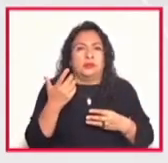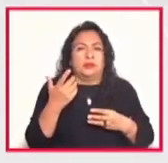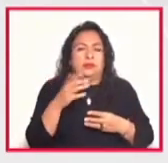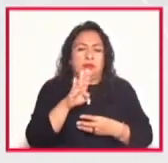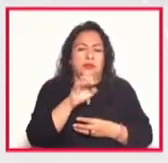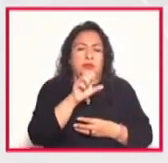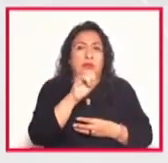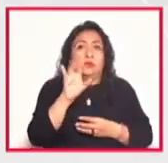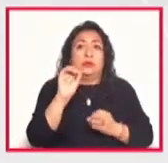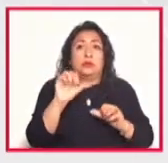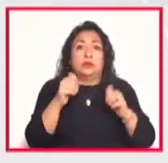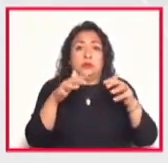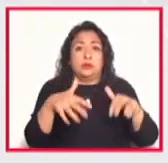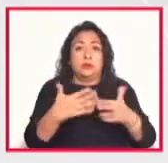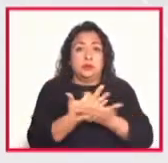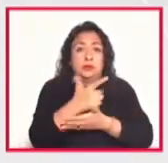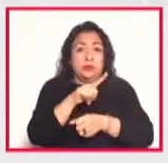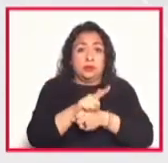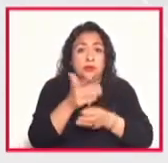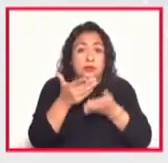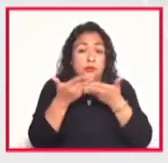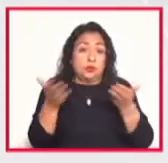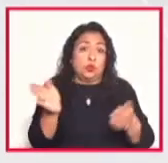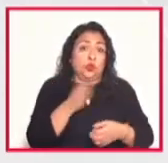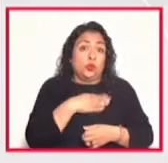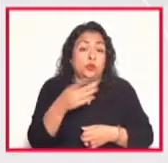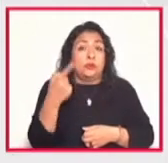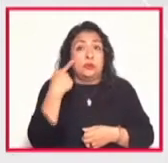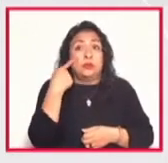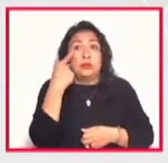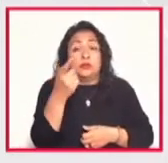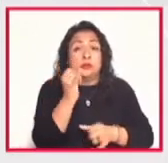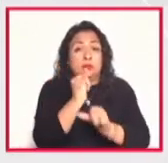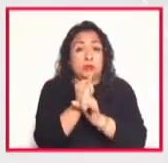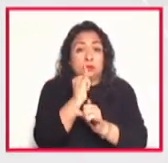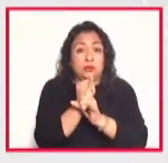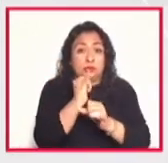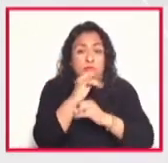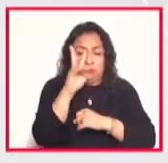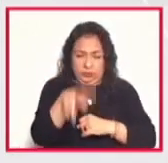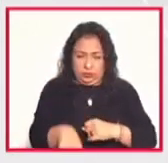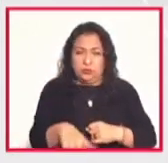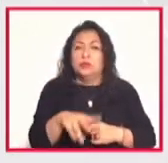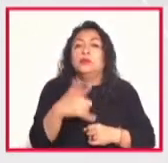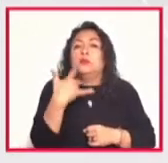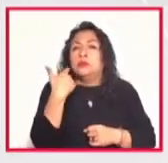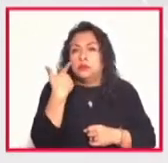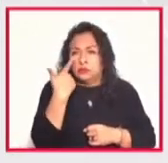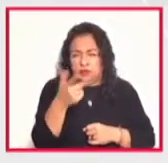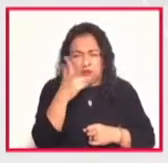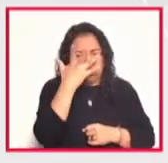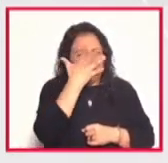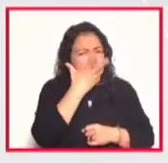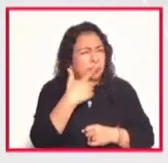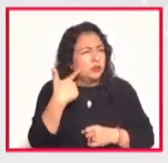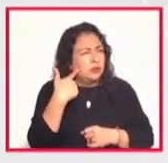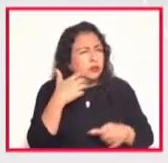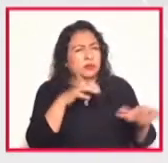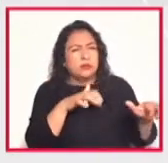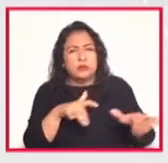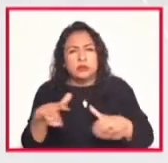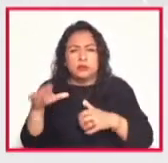Auditorio Nacional y ahora por fortuna lo vamos a ver de manera virtual de verdad no se lo pierdan es maravilloso escuchar este